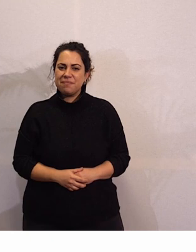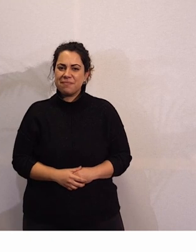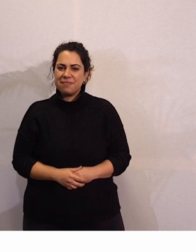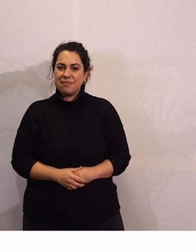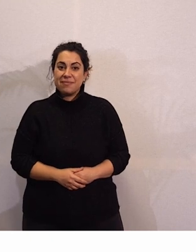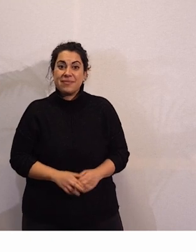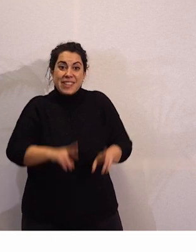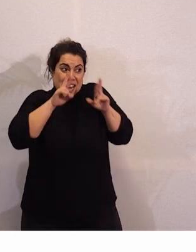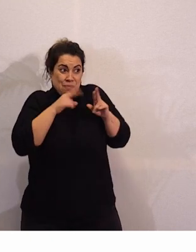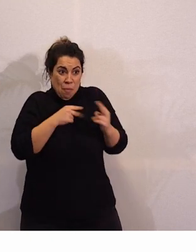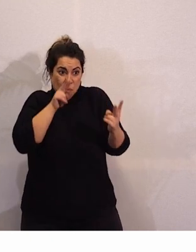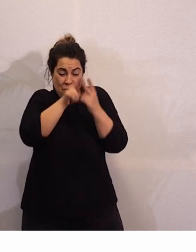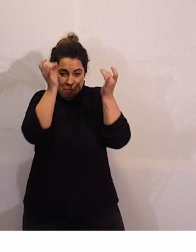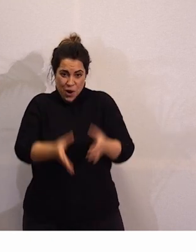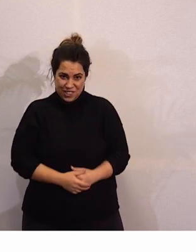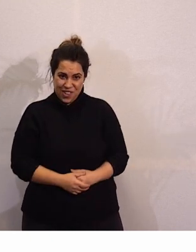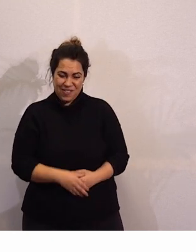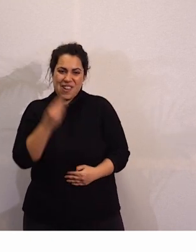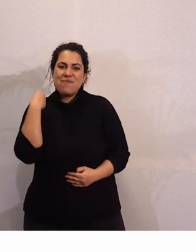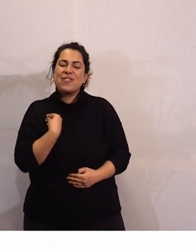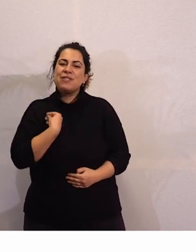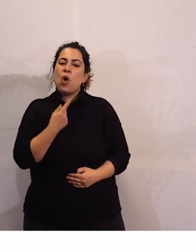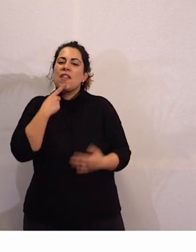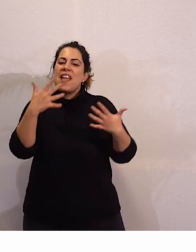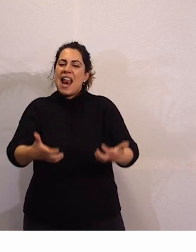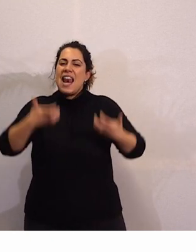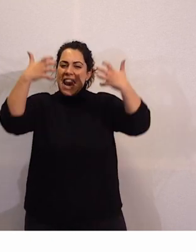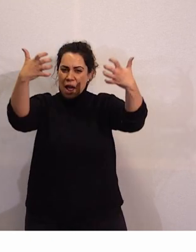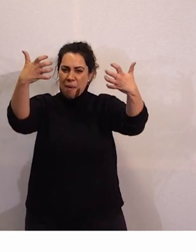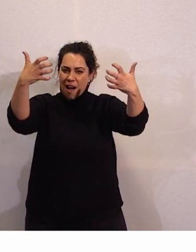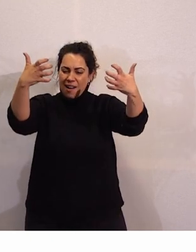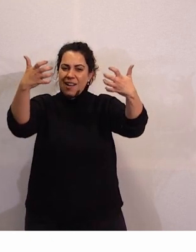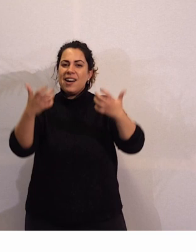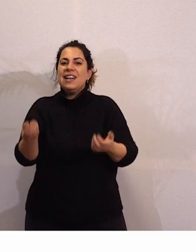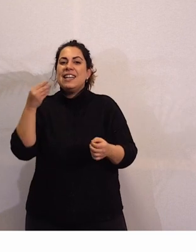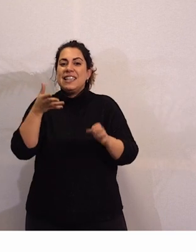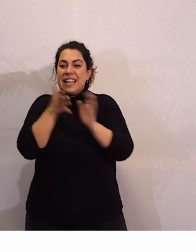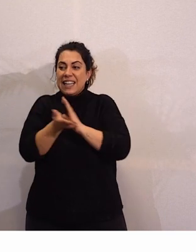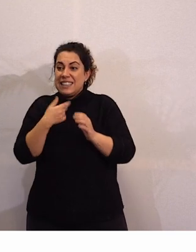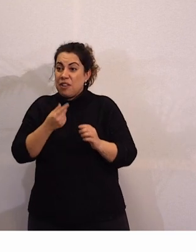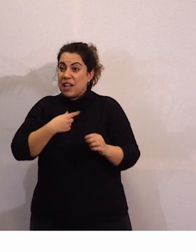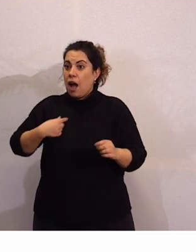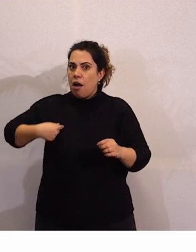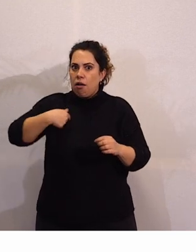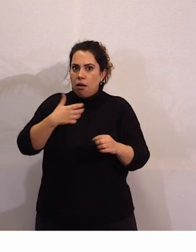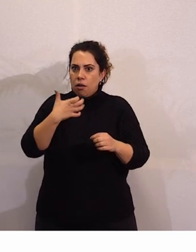esperamos verte pronto como dice nuestro problema Jesús nada de nosotros sin nosotras así